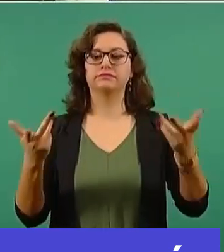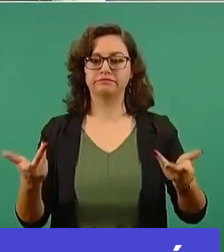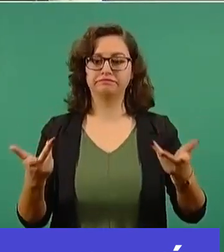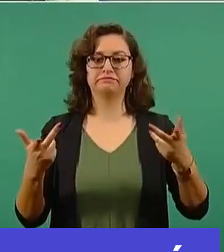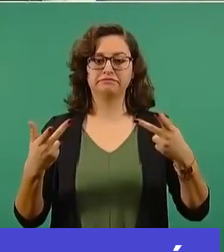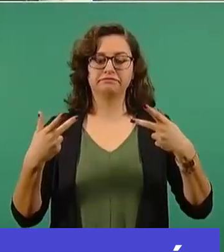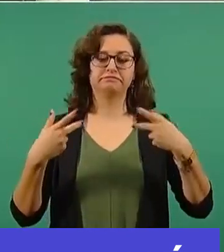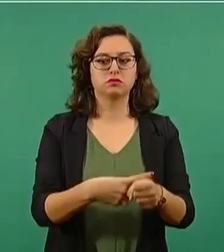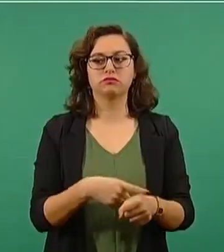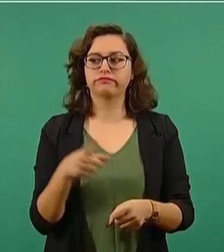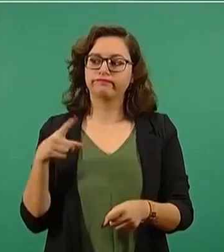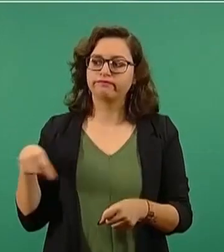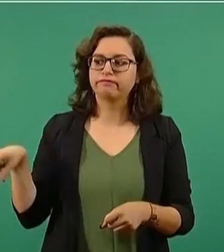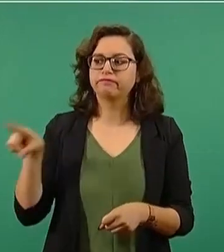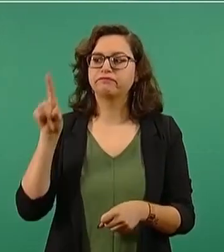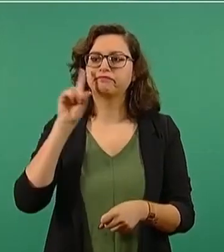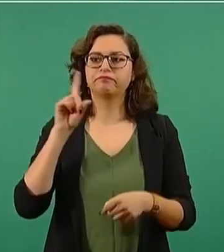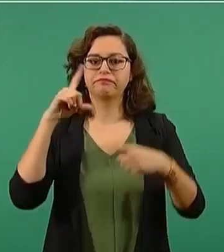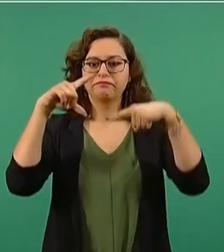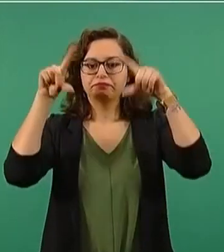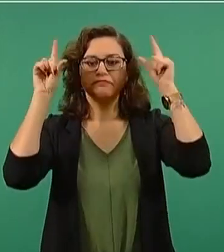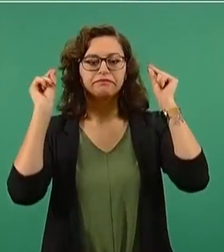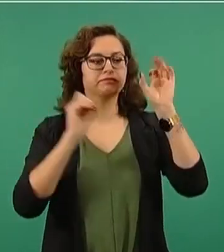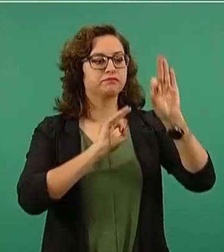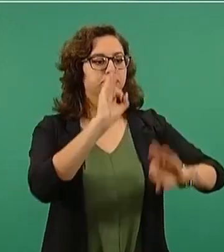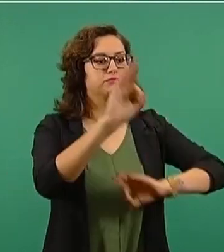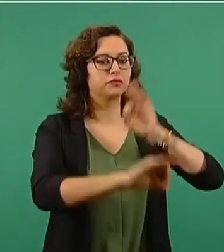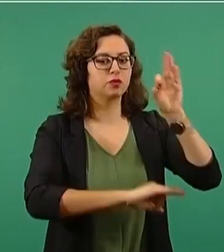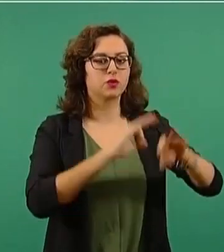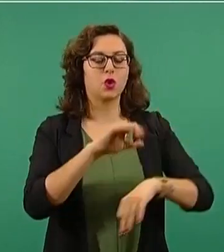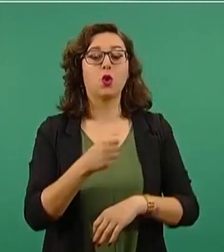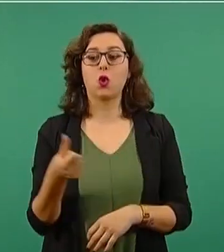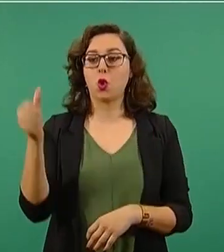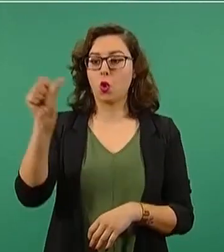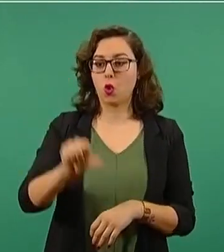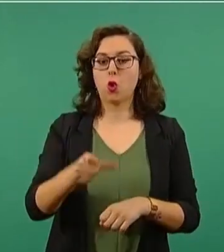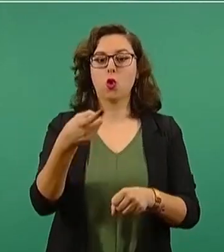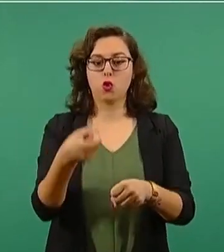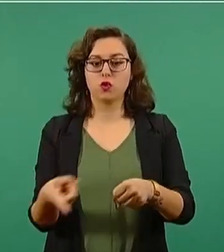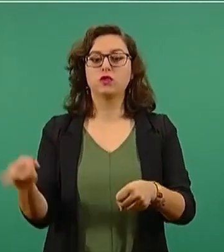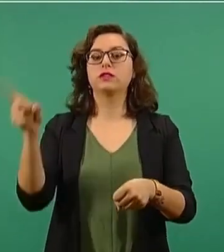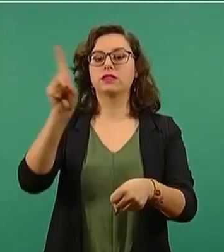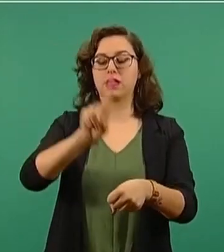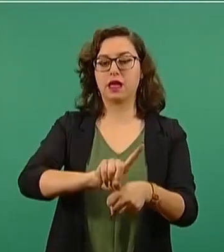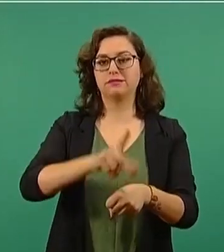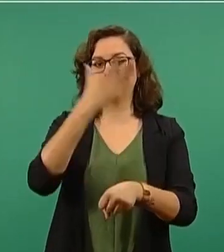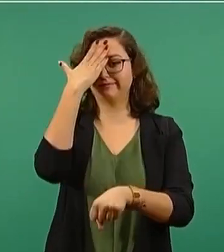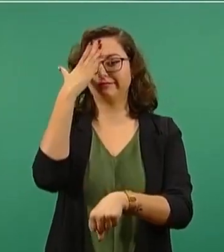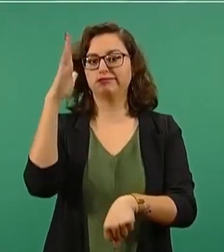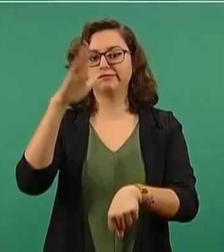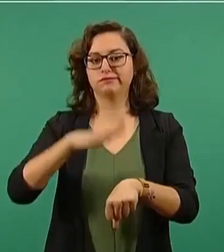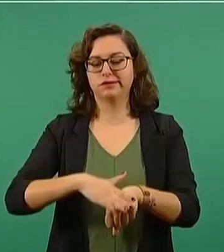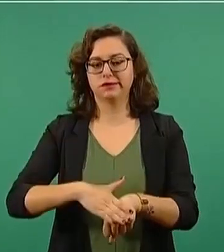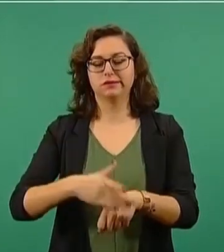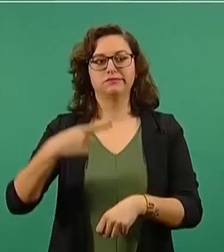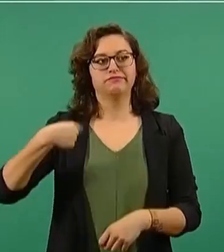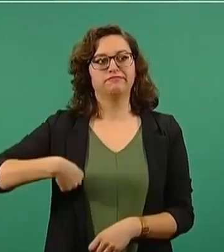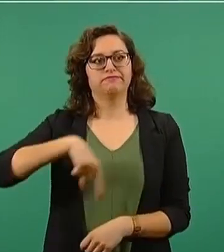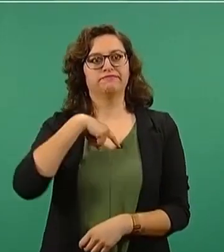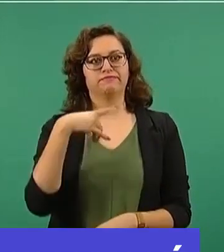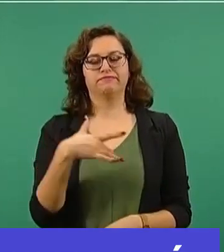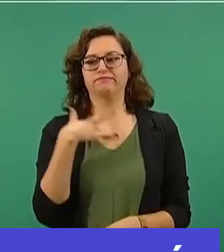y hoy es el día de las enfermeras y estamos gustosos